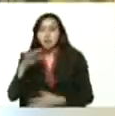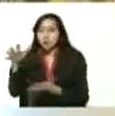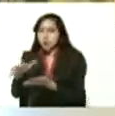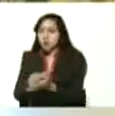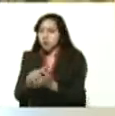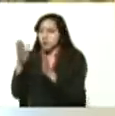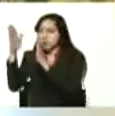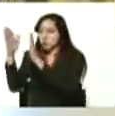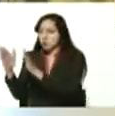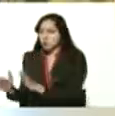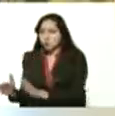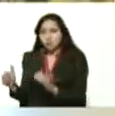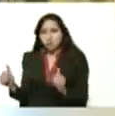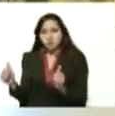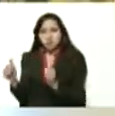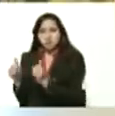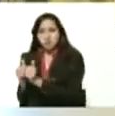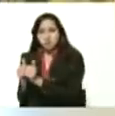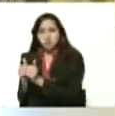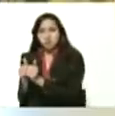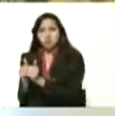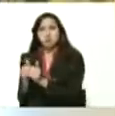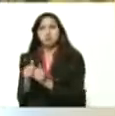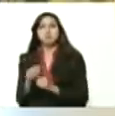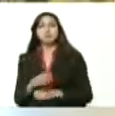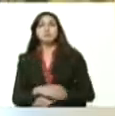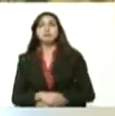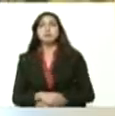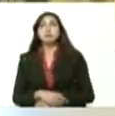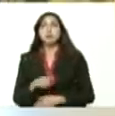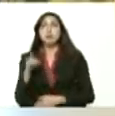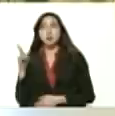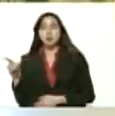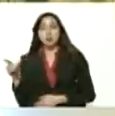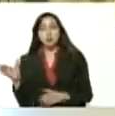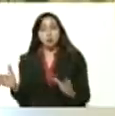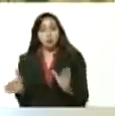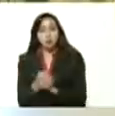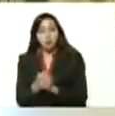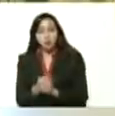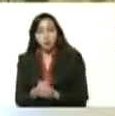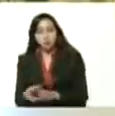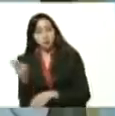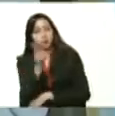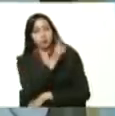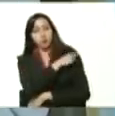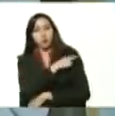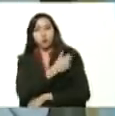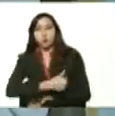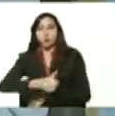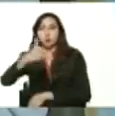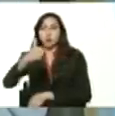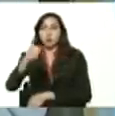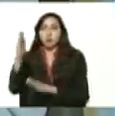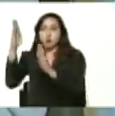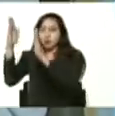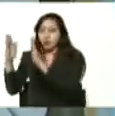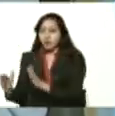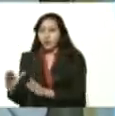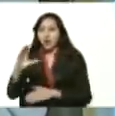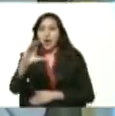y Tierras, compañero comandante coronel, Castro Soteldo.